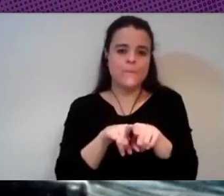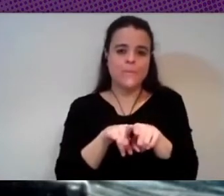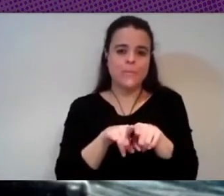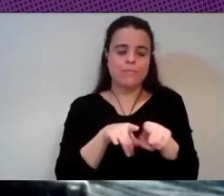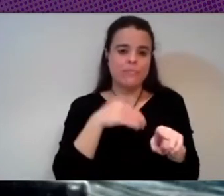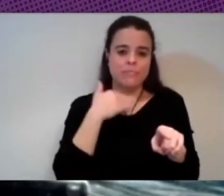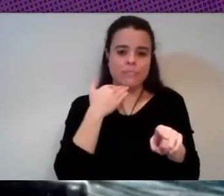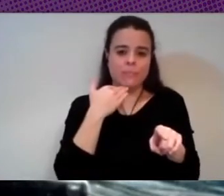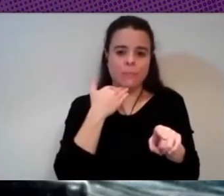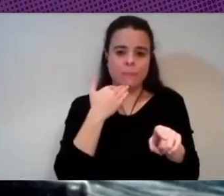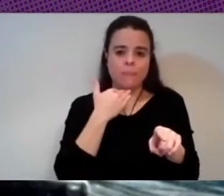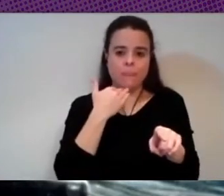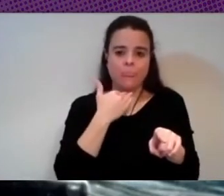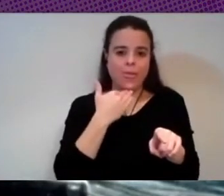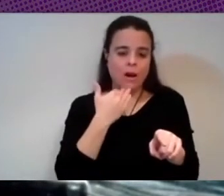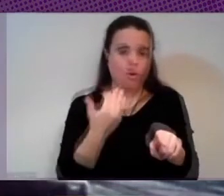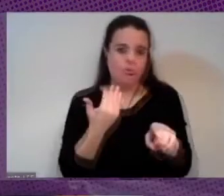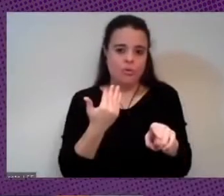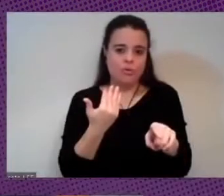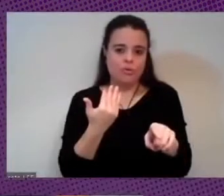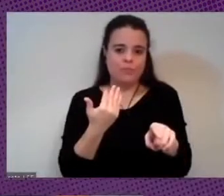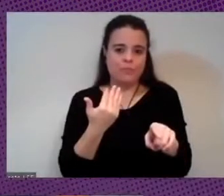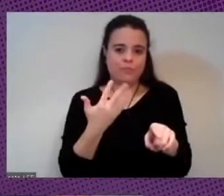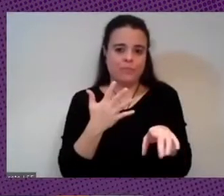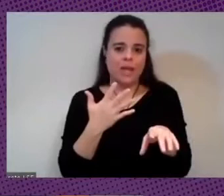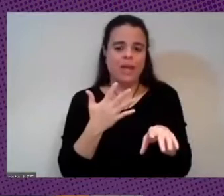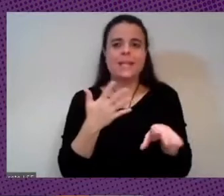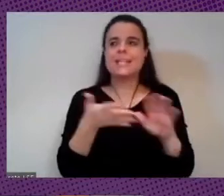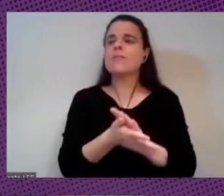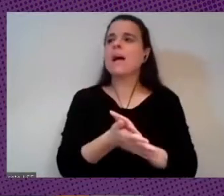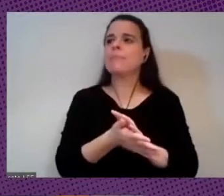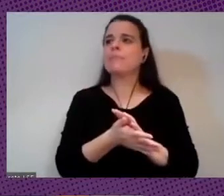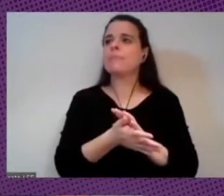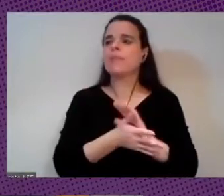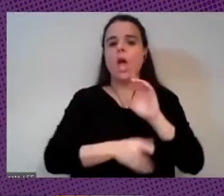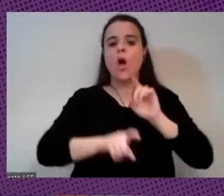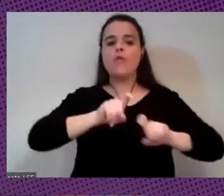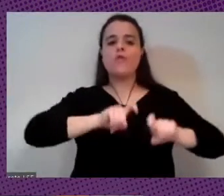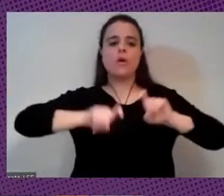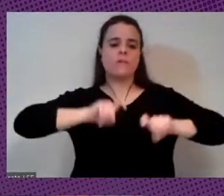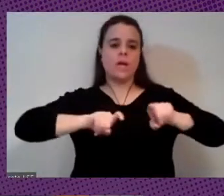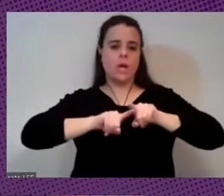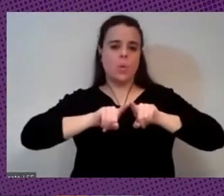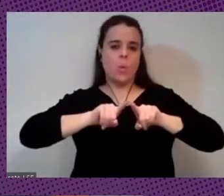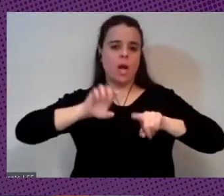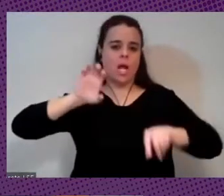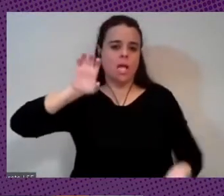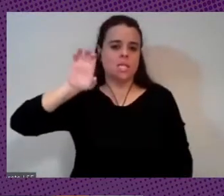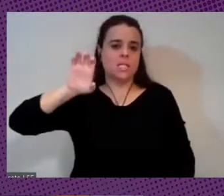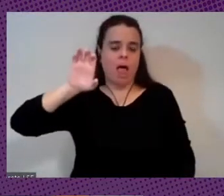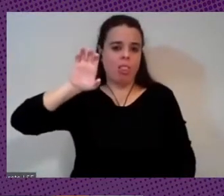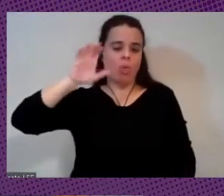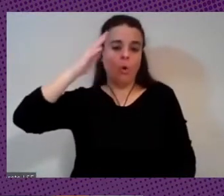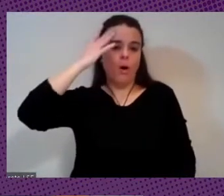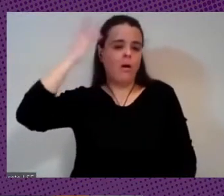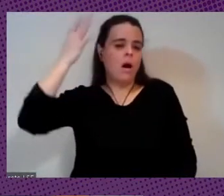en absoluto con todos los problemas que conlleva no se trata de volver a algún estado idílico locus amenos del pasado donde